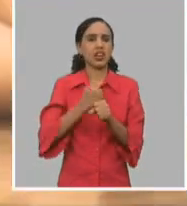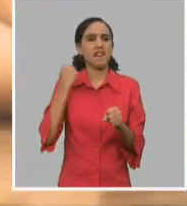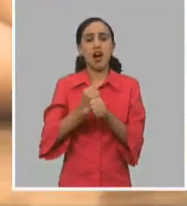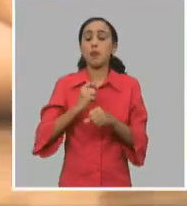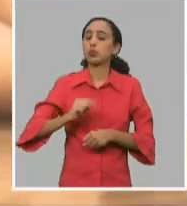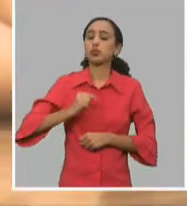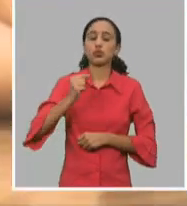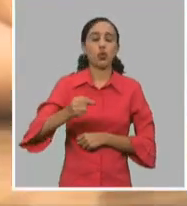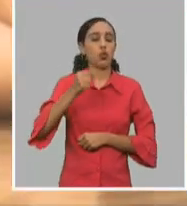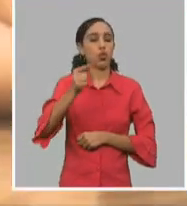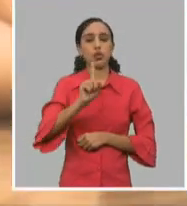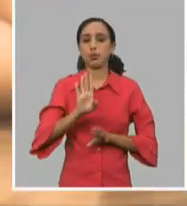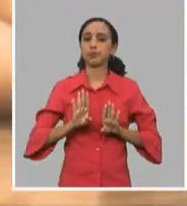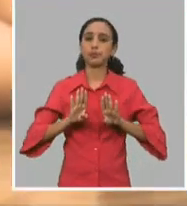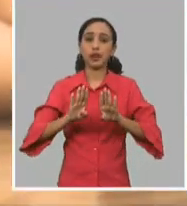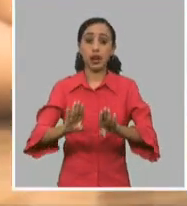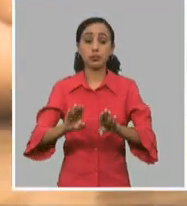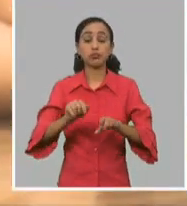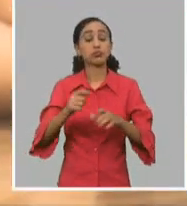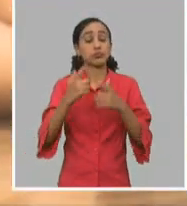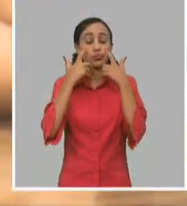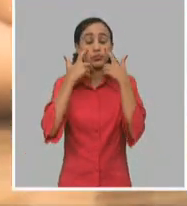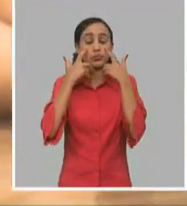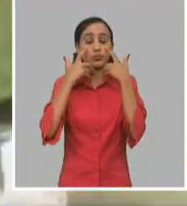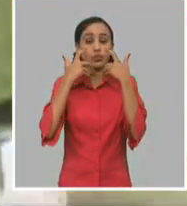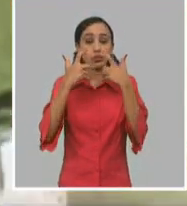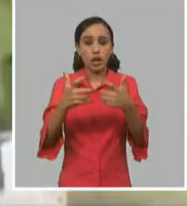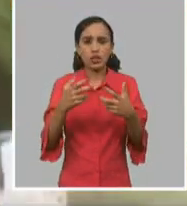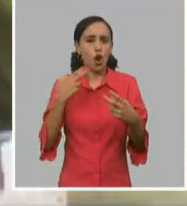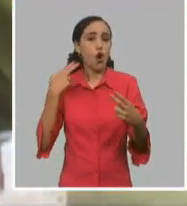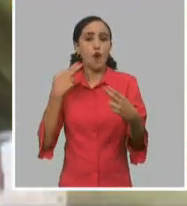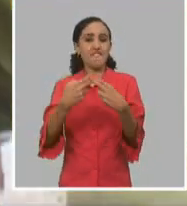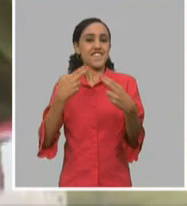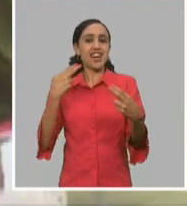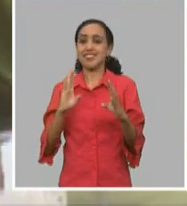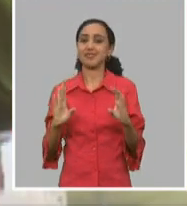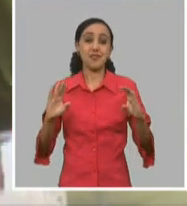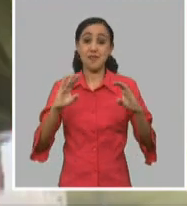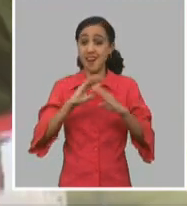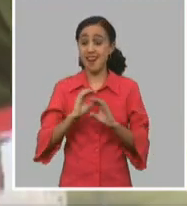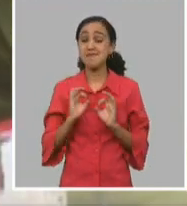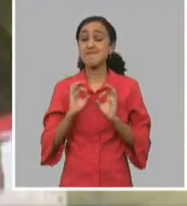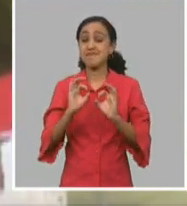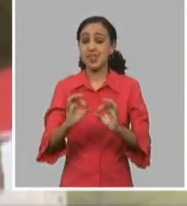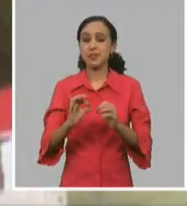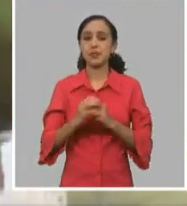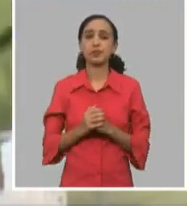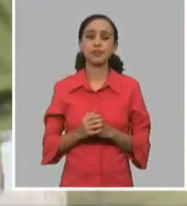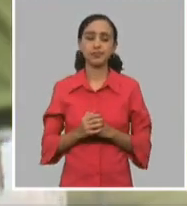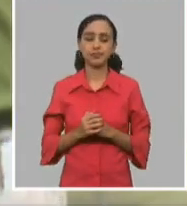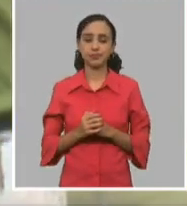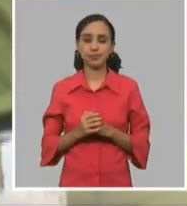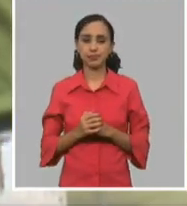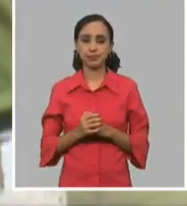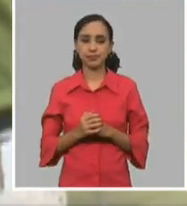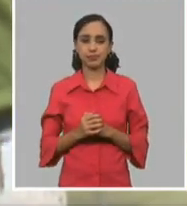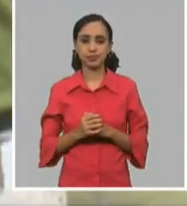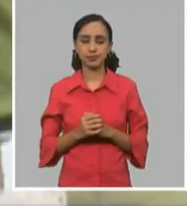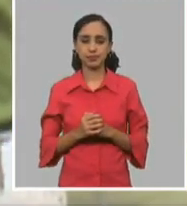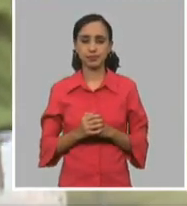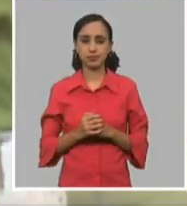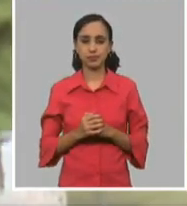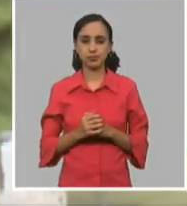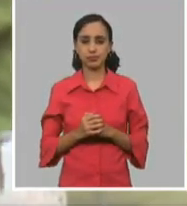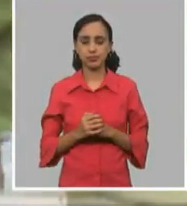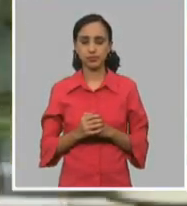sistematicidad. Yo creo que ha sido muy importante no habernos confiado. Yo creo que ha sido muy importante, y por encima de